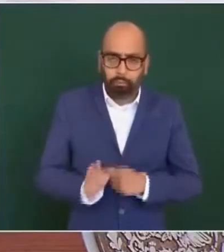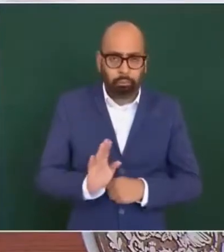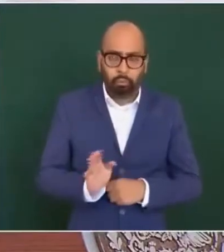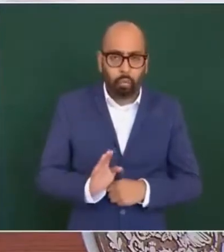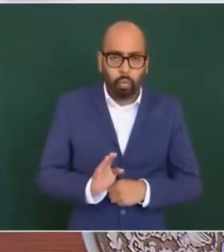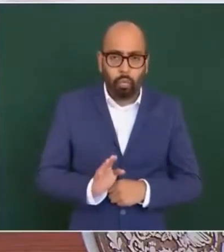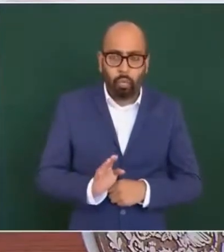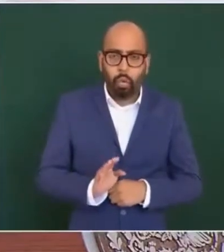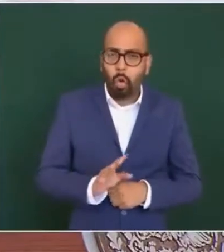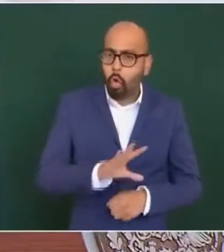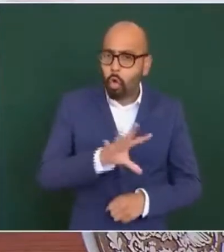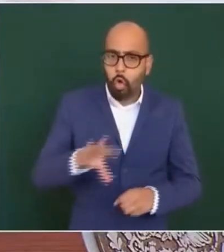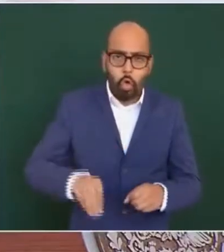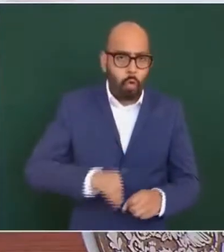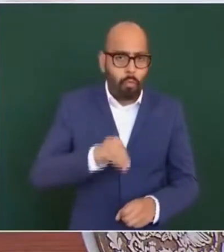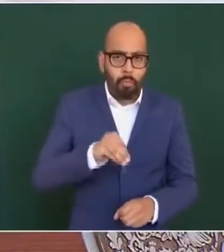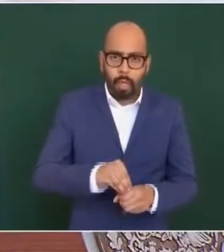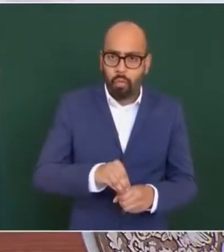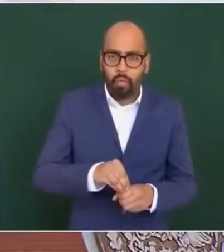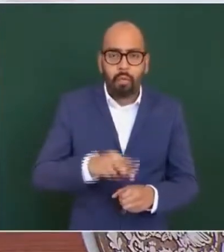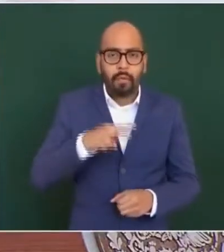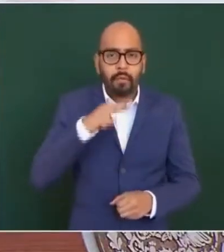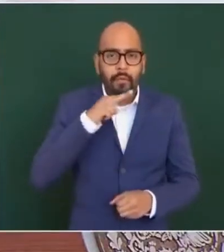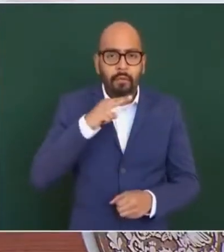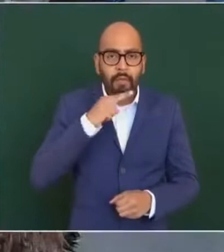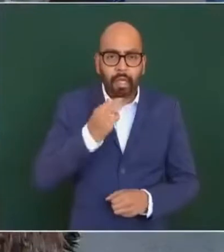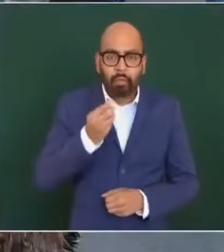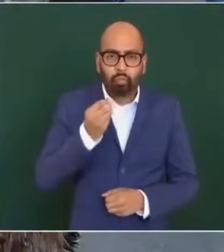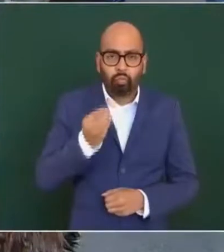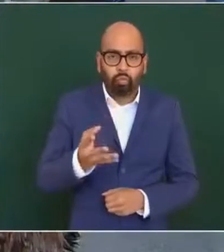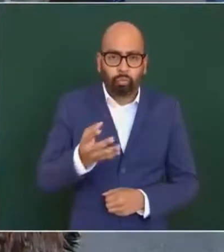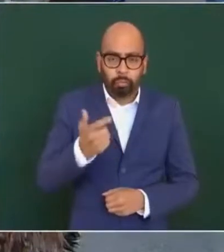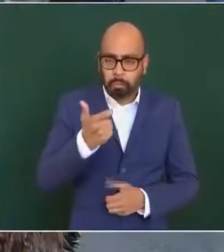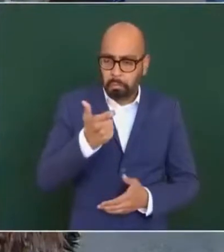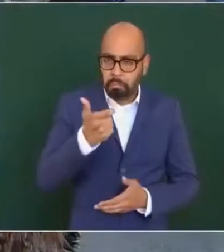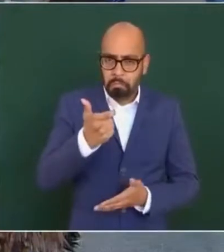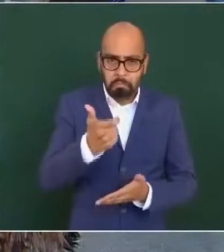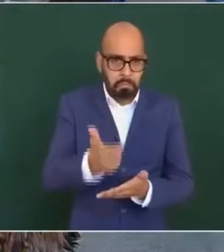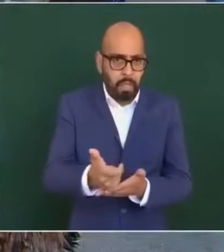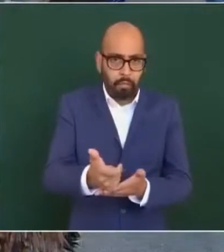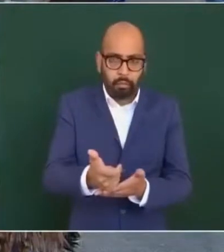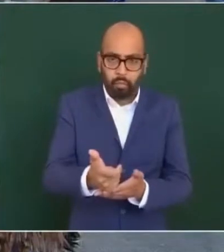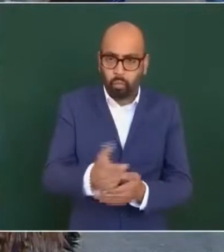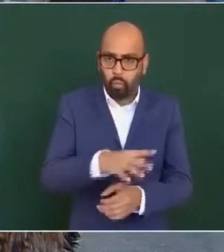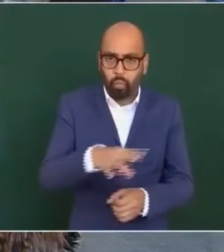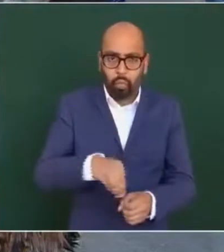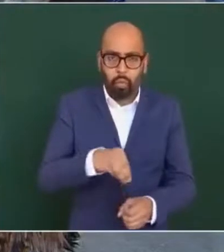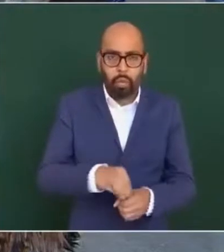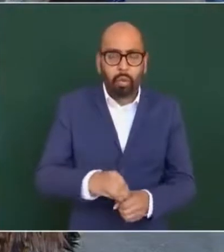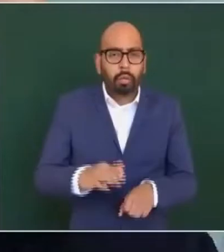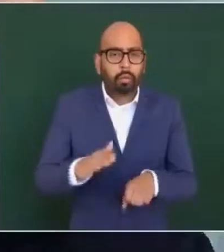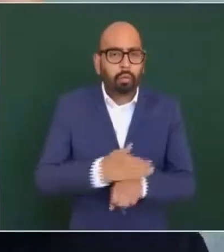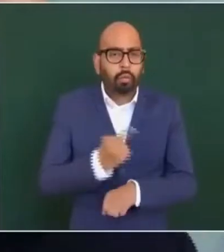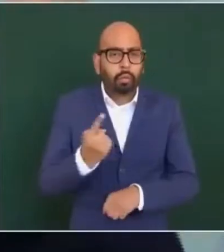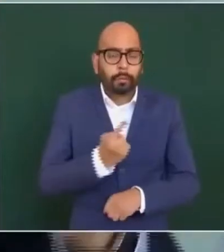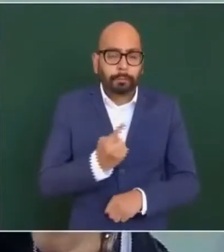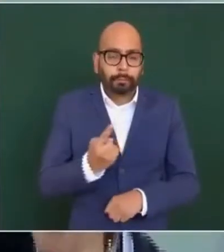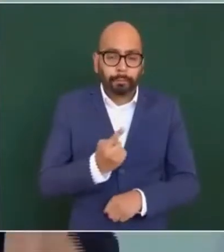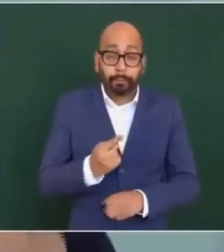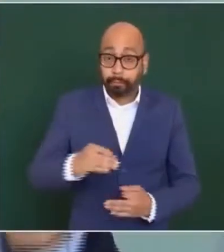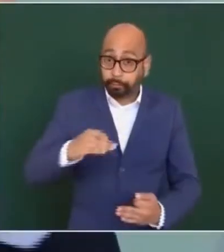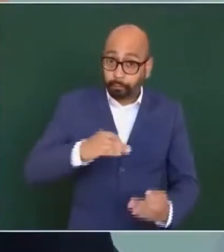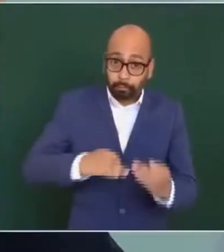completos a todos, porque fue una aportación que se hizo de